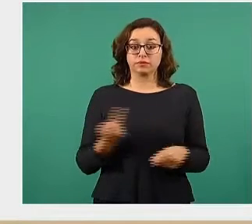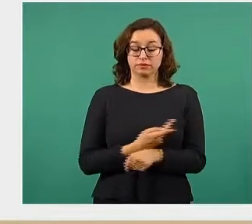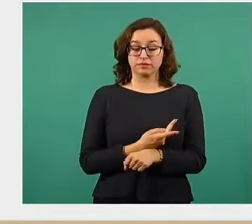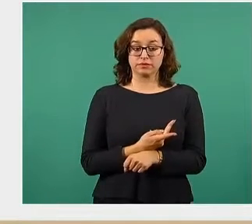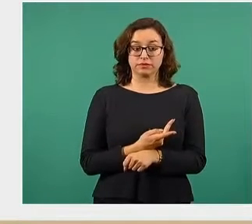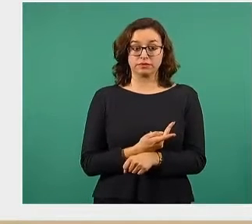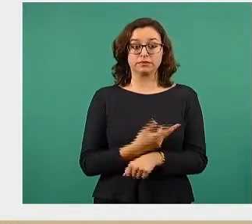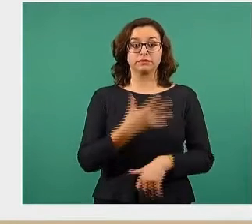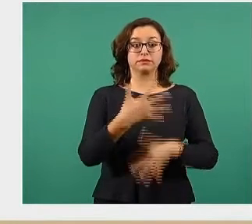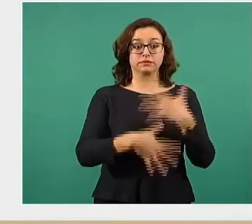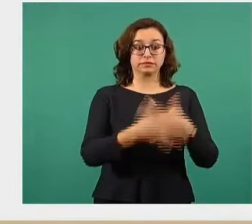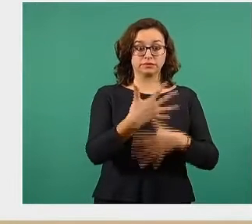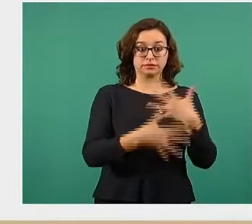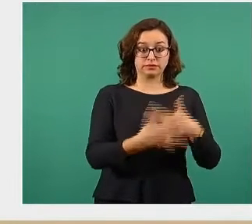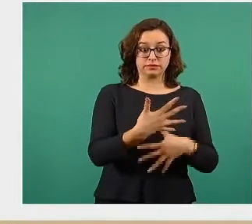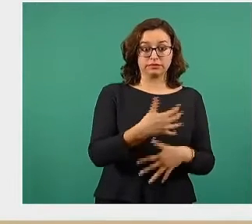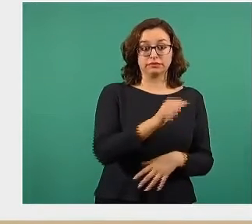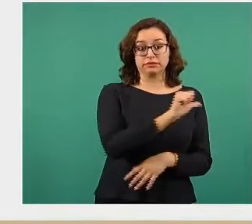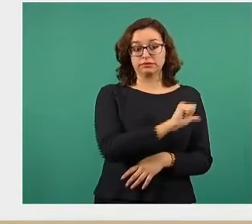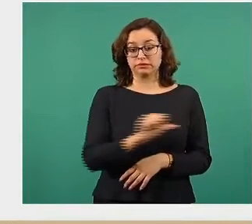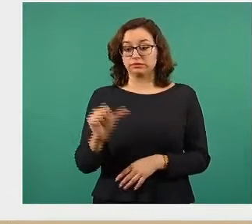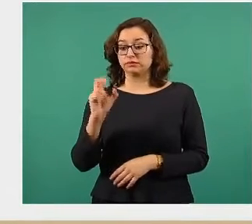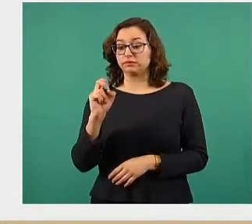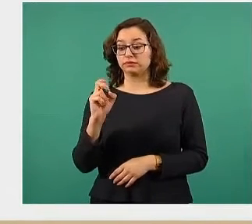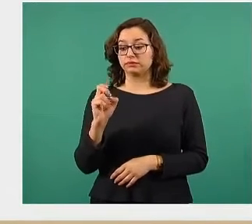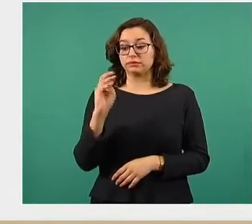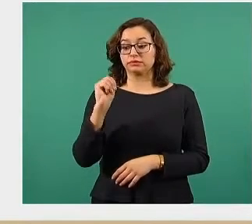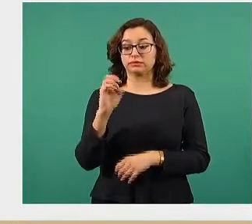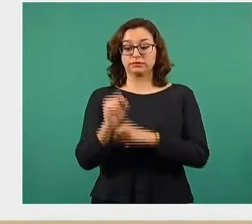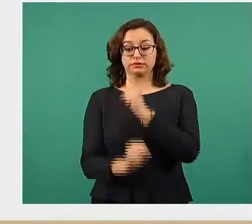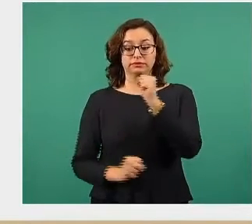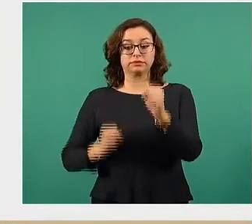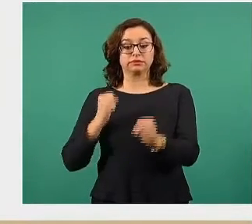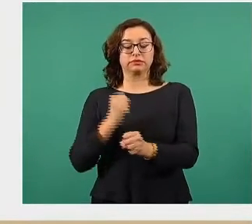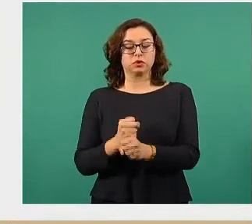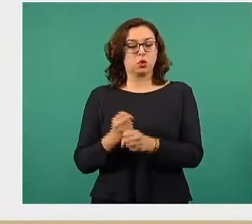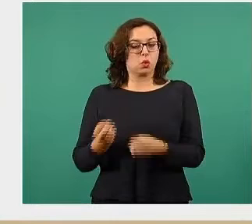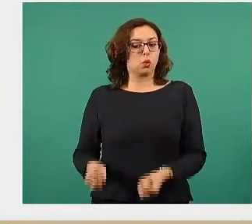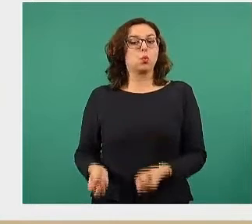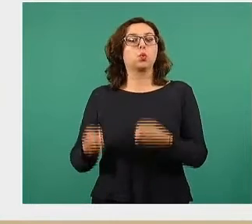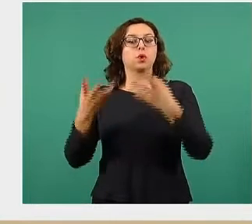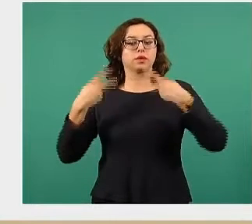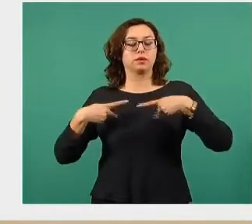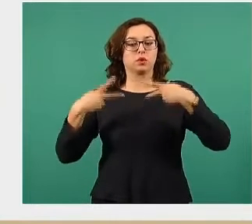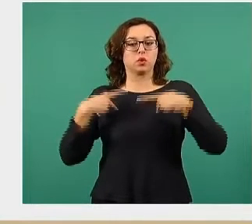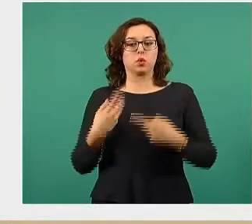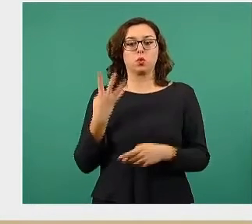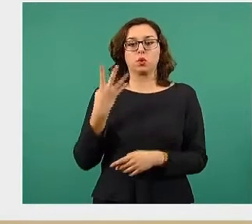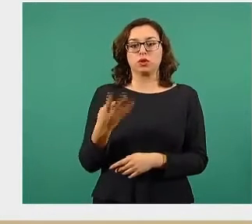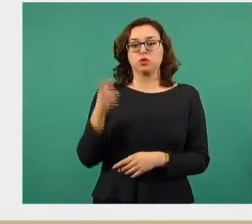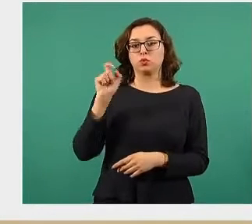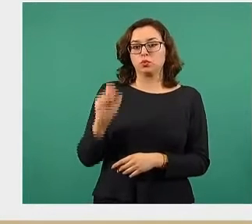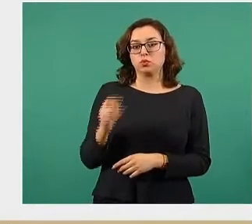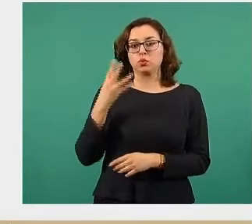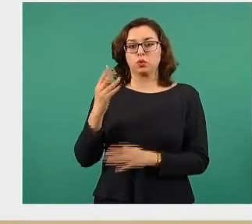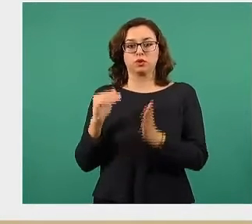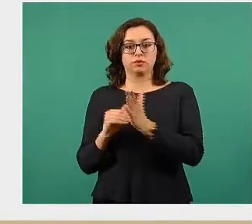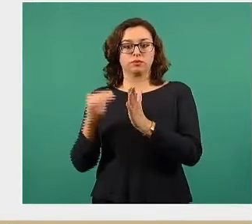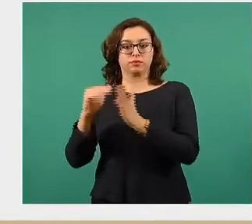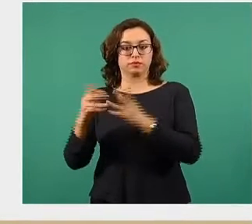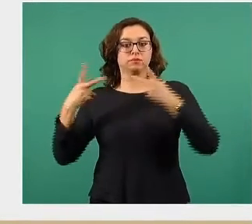de 15 a 39 años, habría un universo máximo de 4.4 millones de personas.